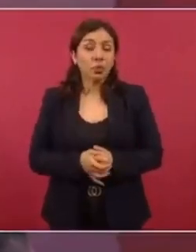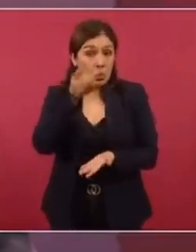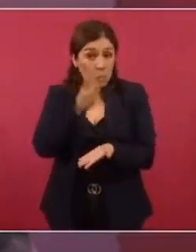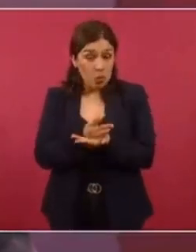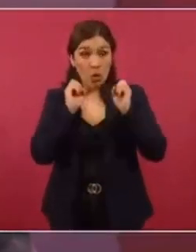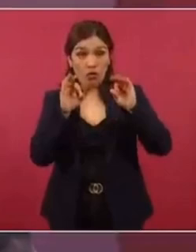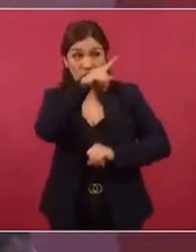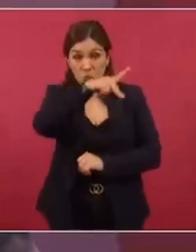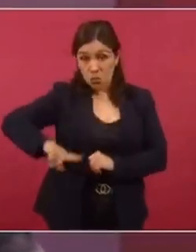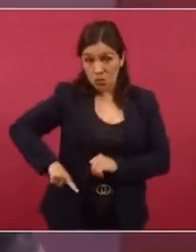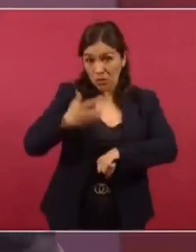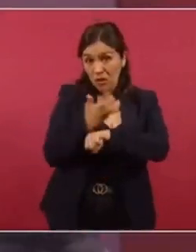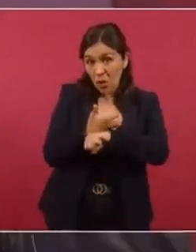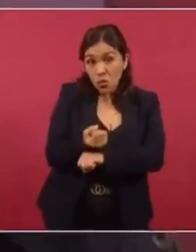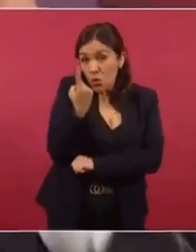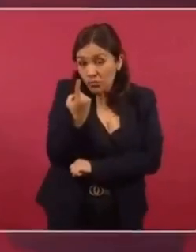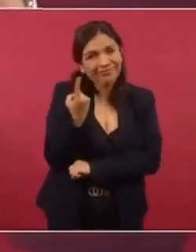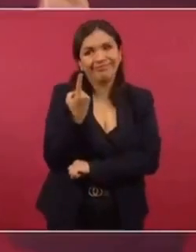el Departamento de Estado.